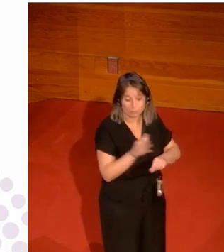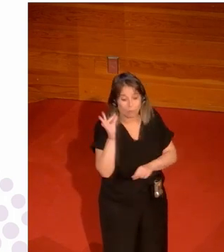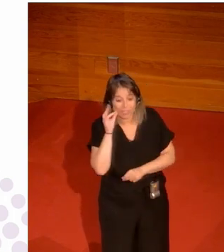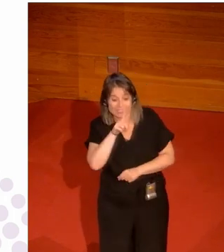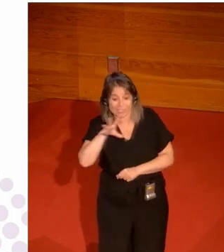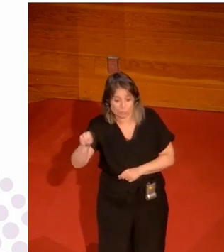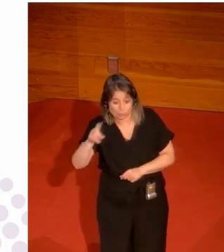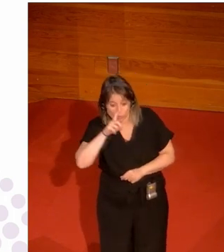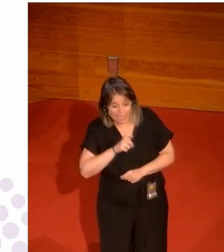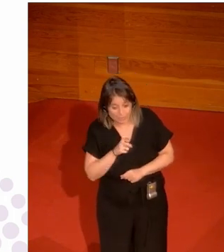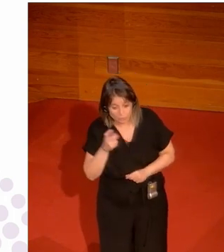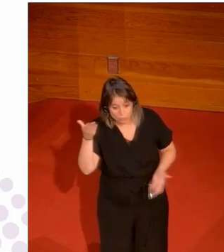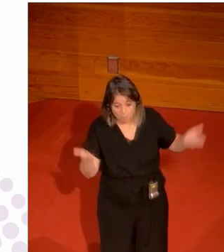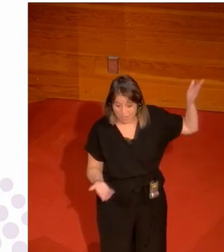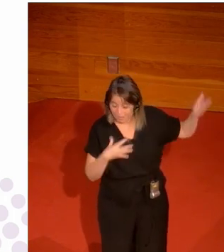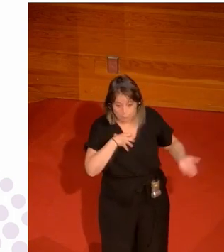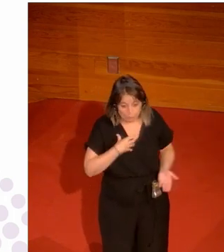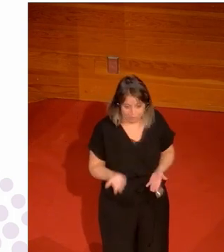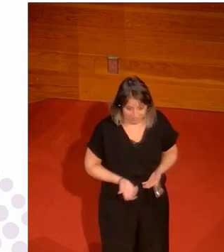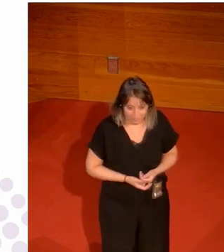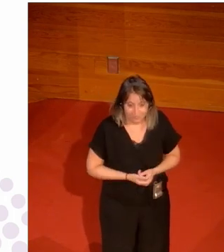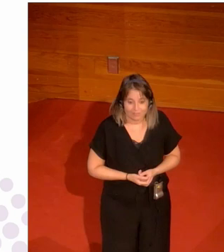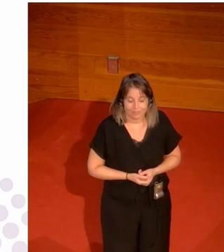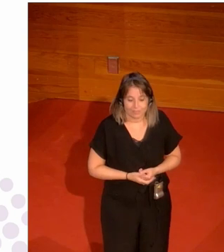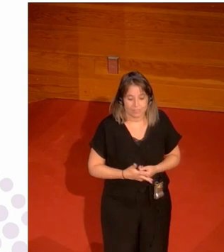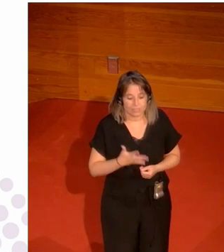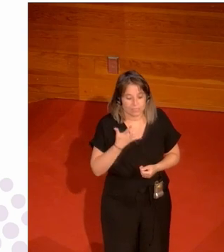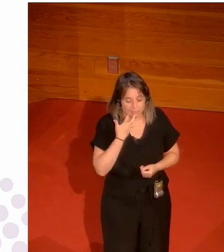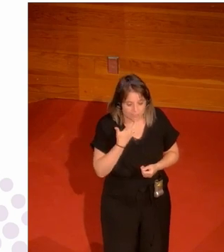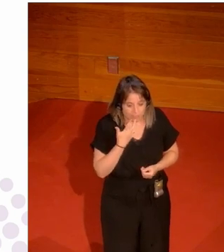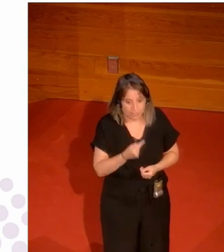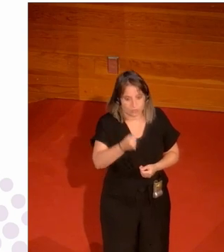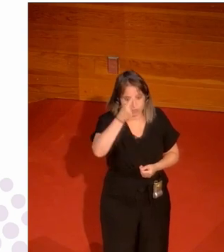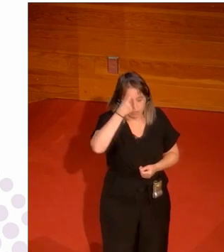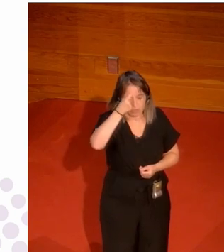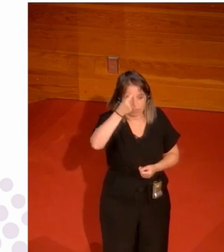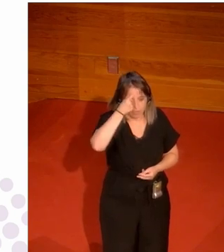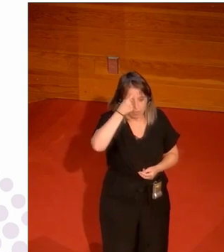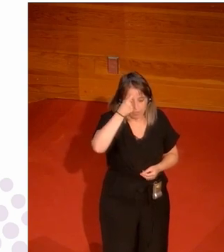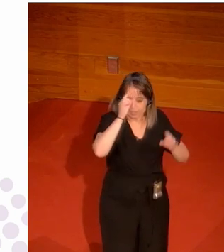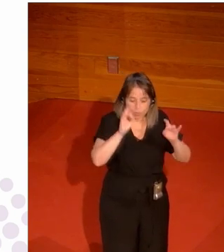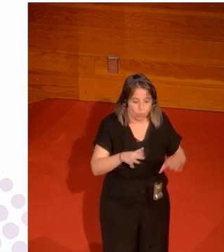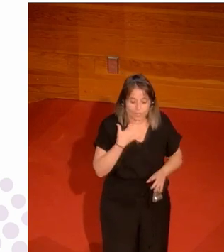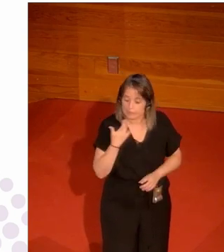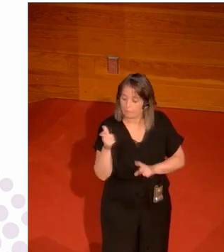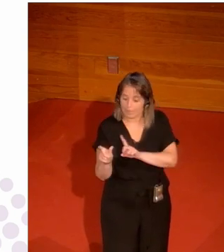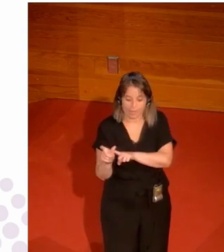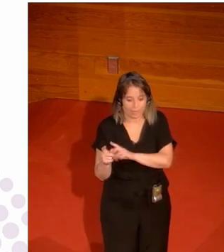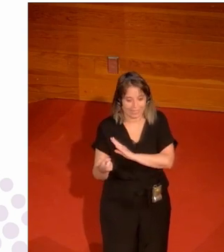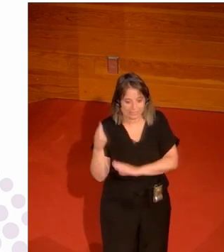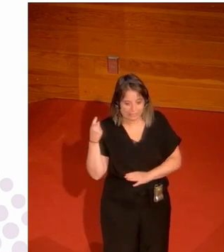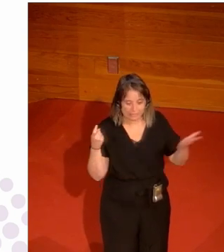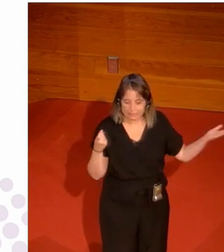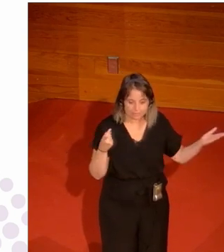no podemos hacer nada contra esas cifras entonces y con todo el peso que lleva eso acarreado lo mismo es difícil